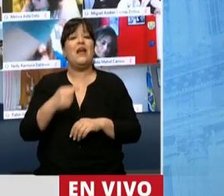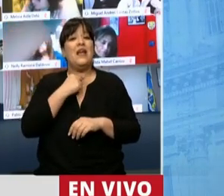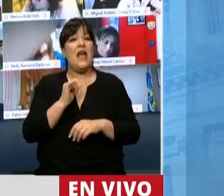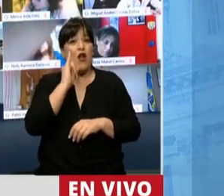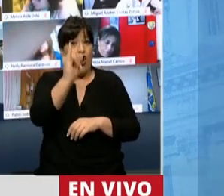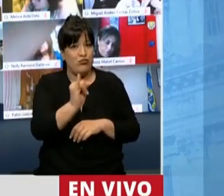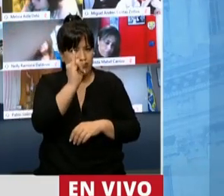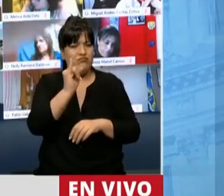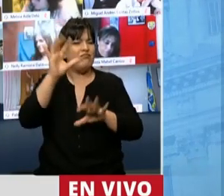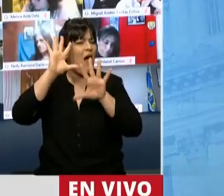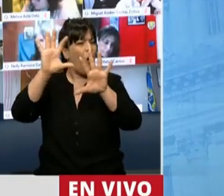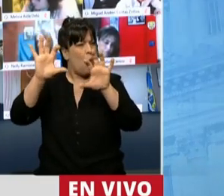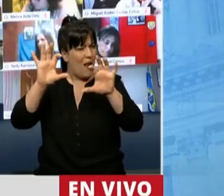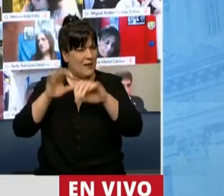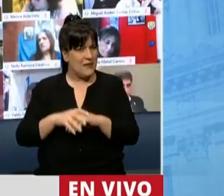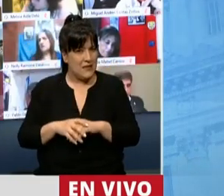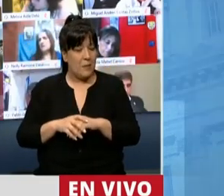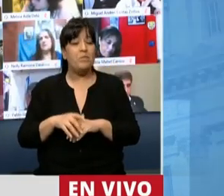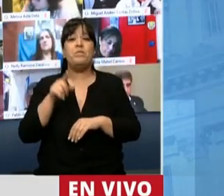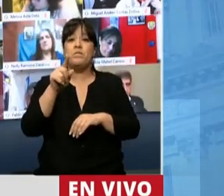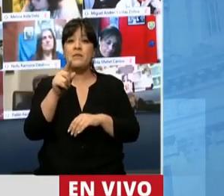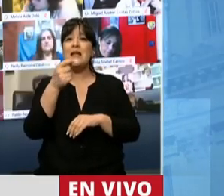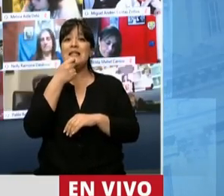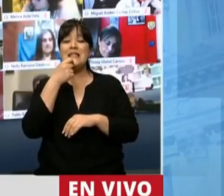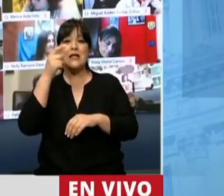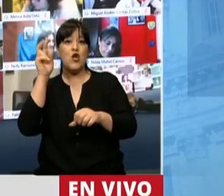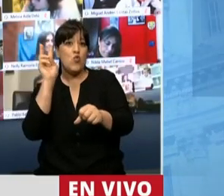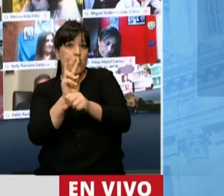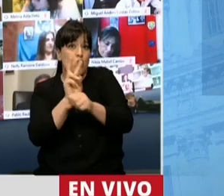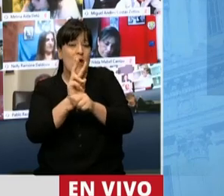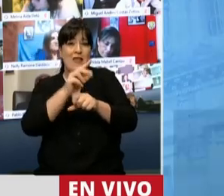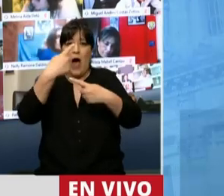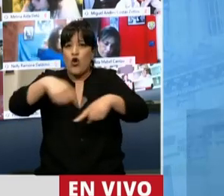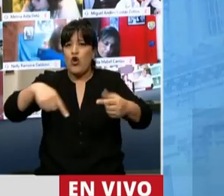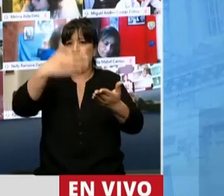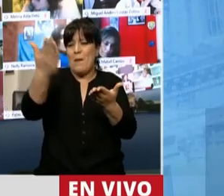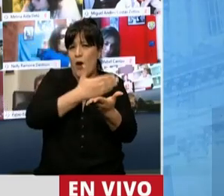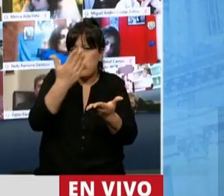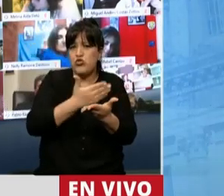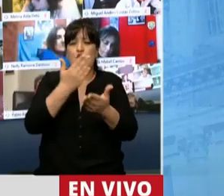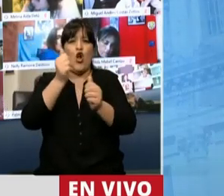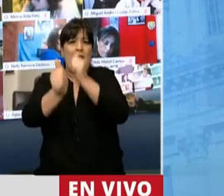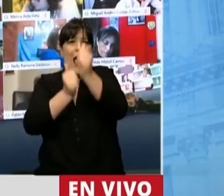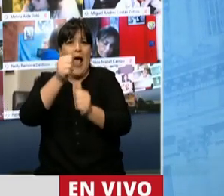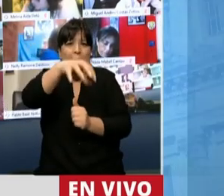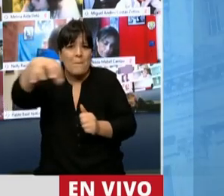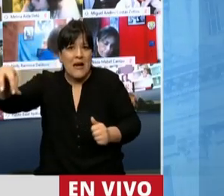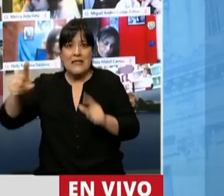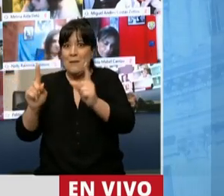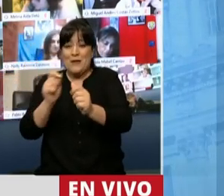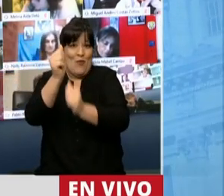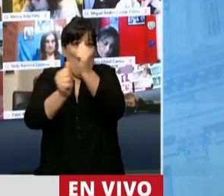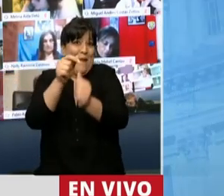que solamente un cuidado de las actividades productivas y de las empresas, que son las que